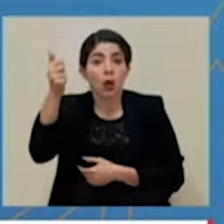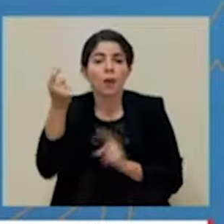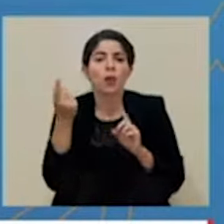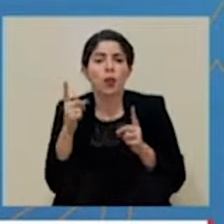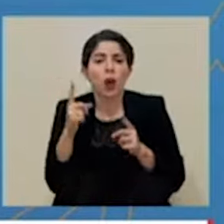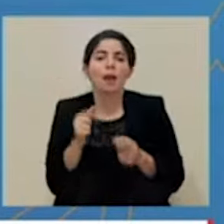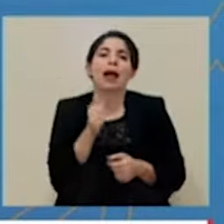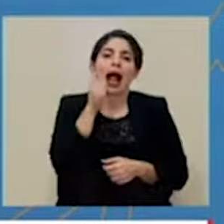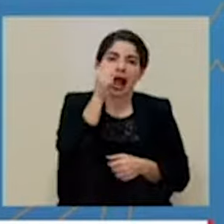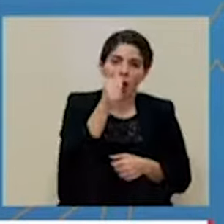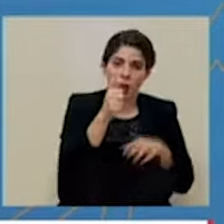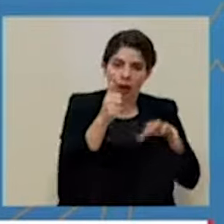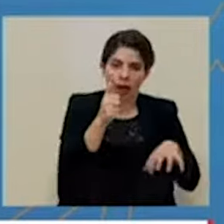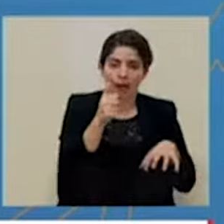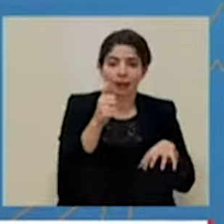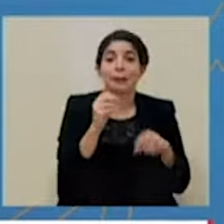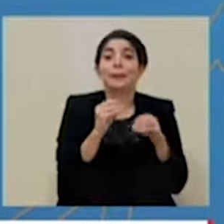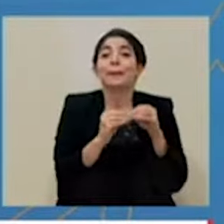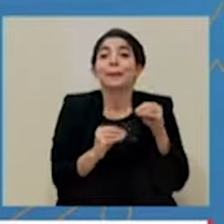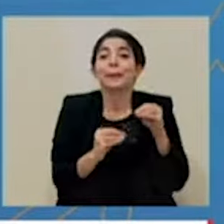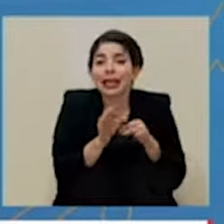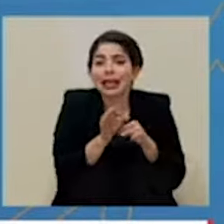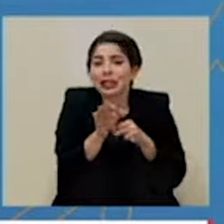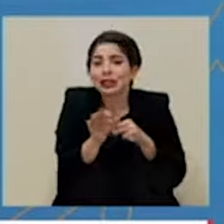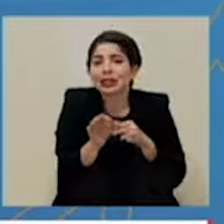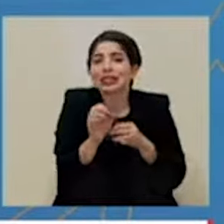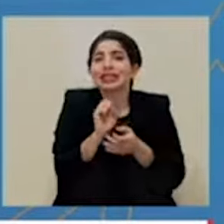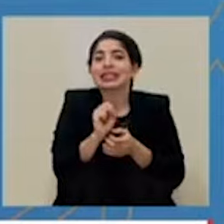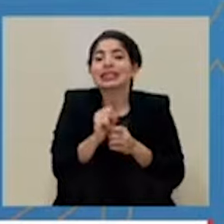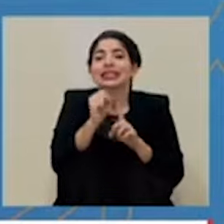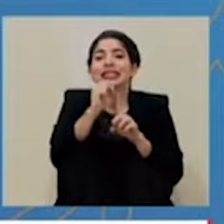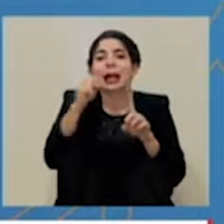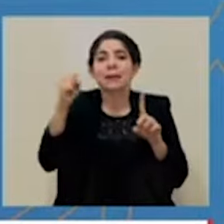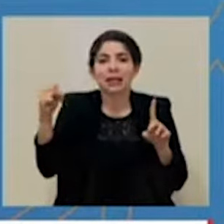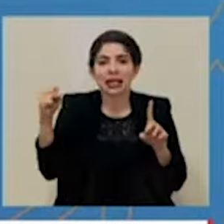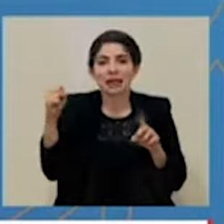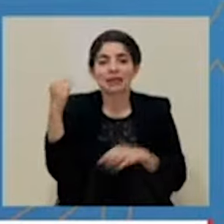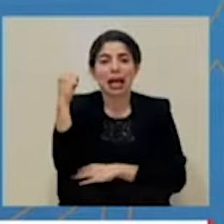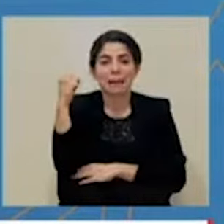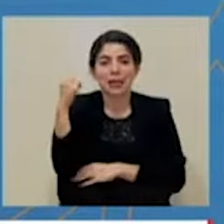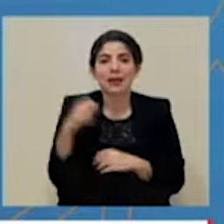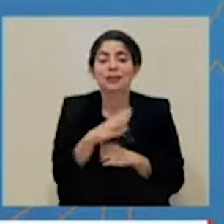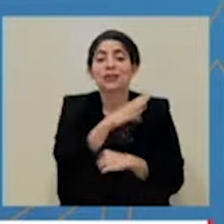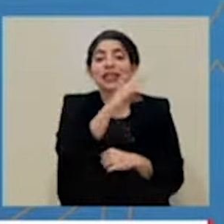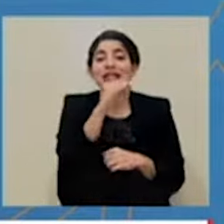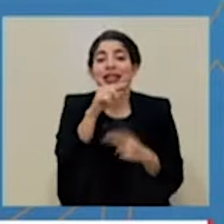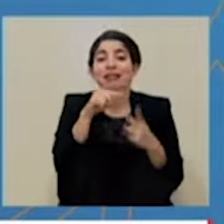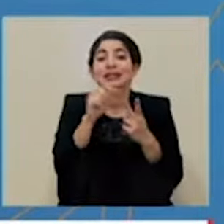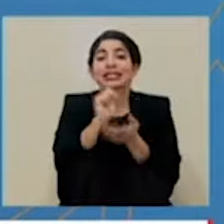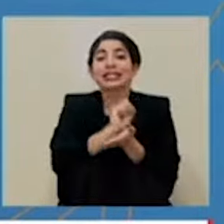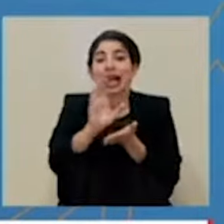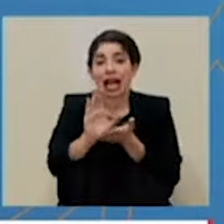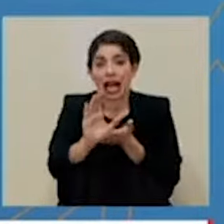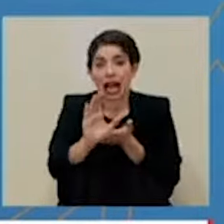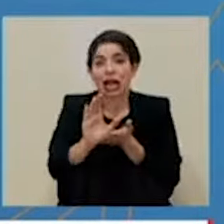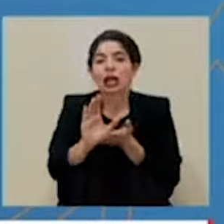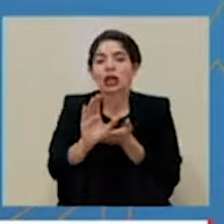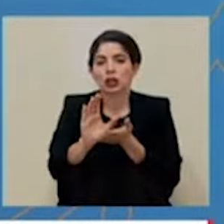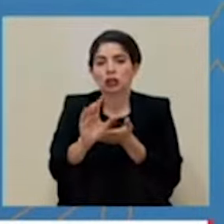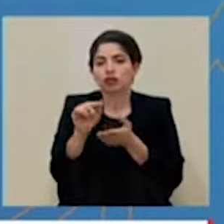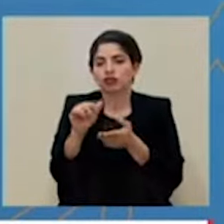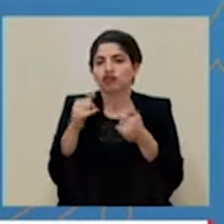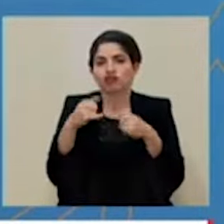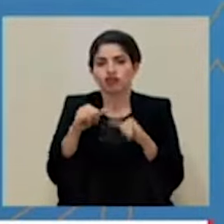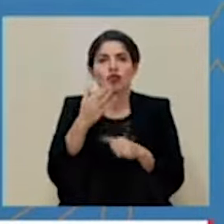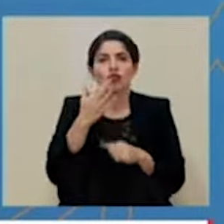cantón de Alajuela, exceptuando el distrito de Sarapiquí y el cantón de San Carlos, se mantienen en condición